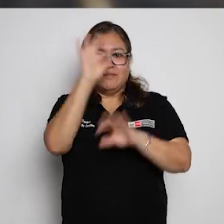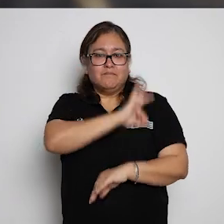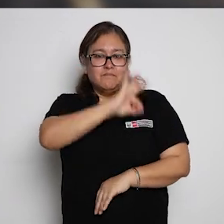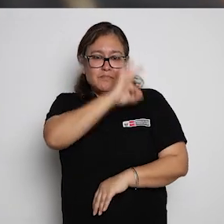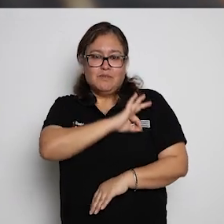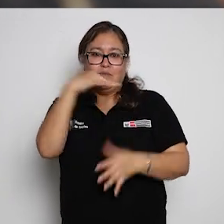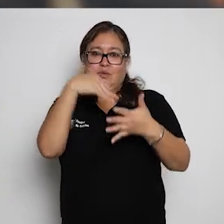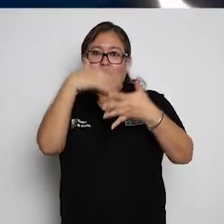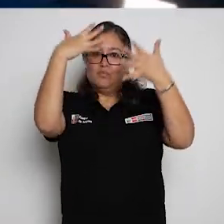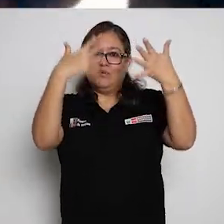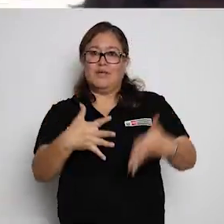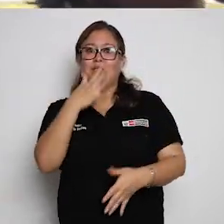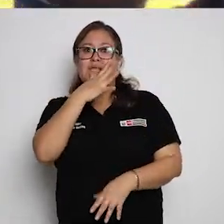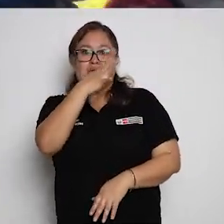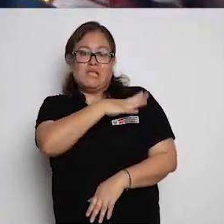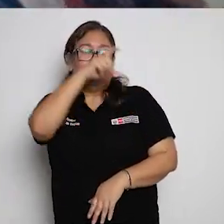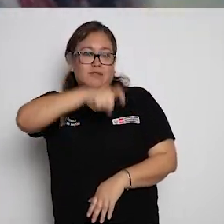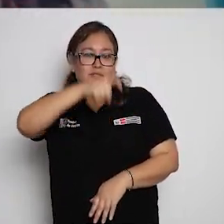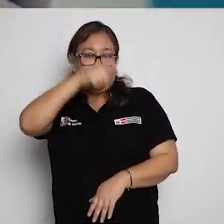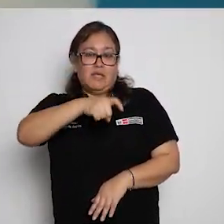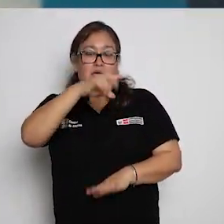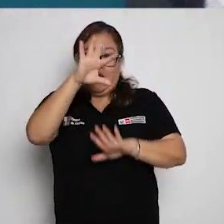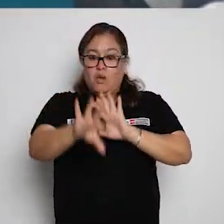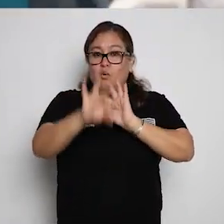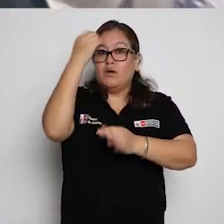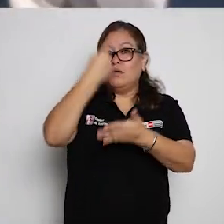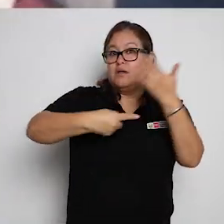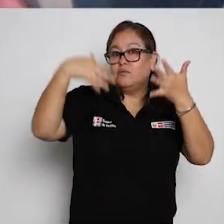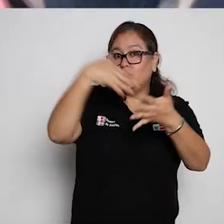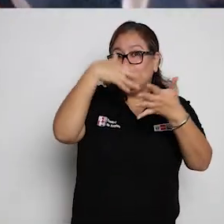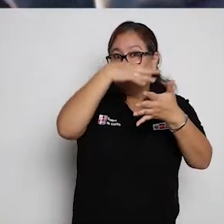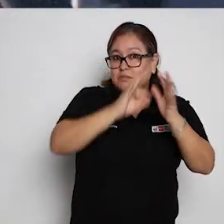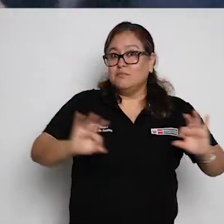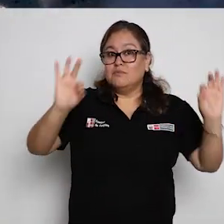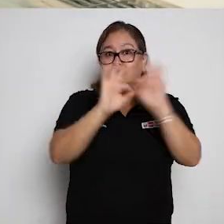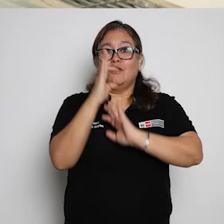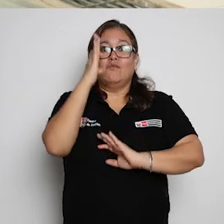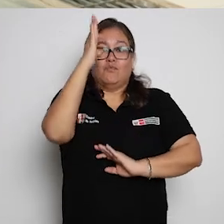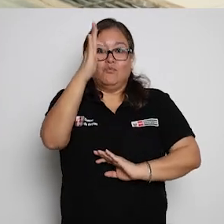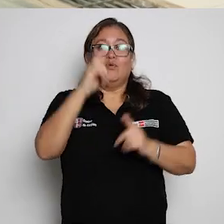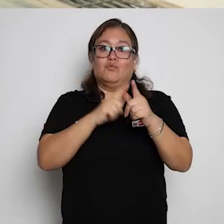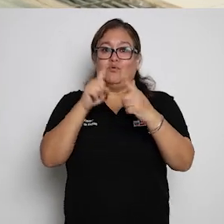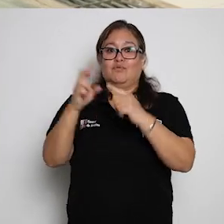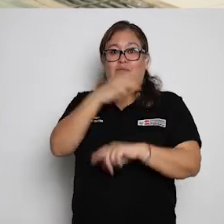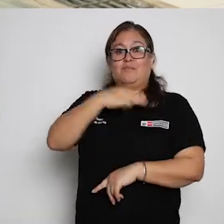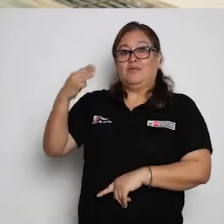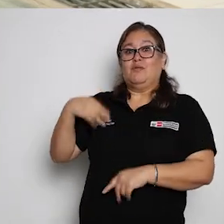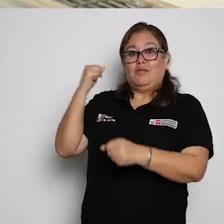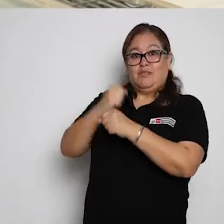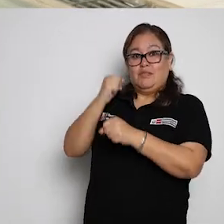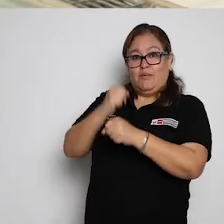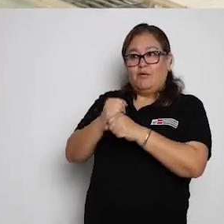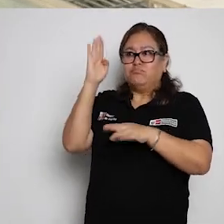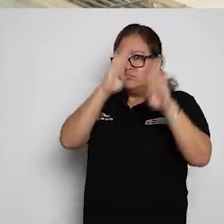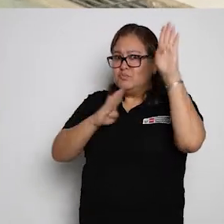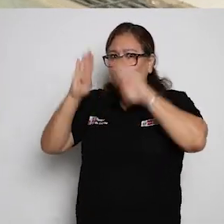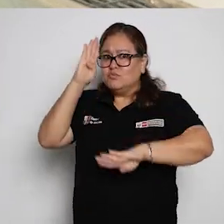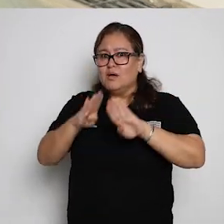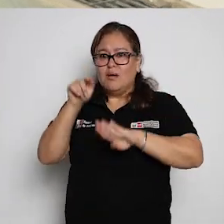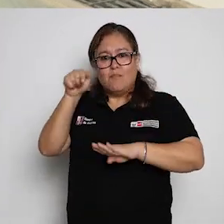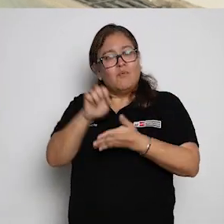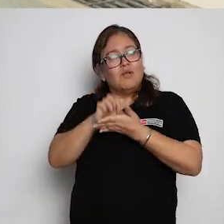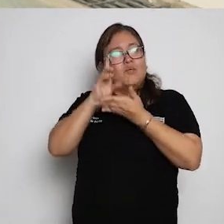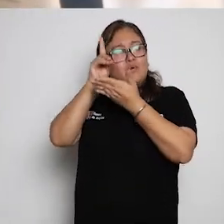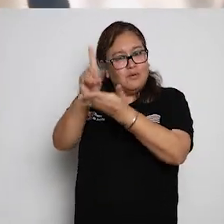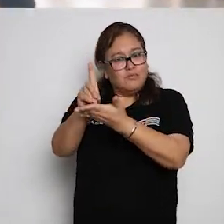mayormente necesitan. La carrera es una decisión muy importante a futuro. El Ministerio en sí se está preocupando más por lo que es la educación,